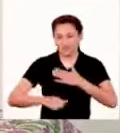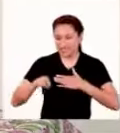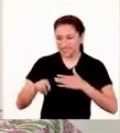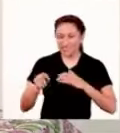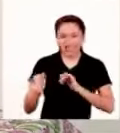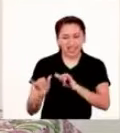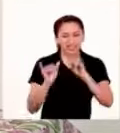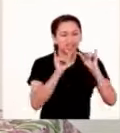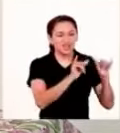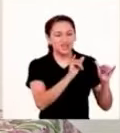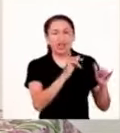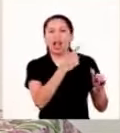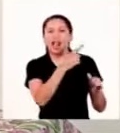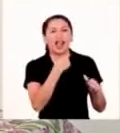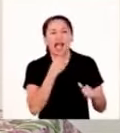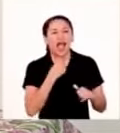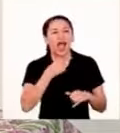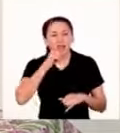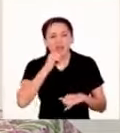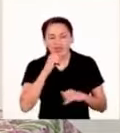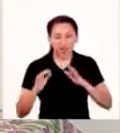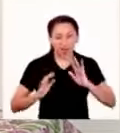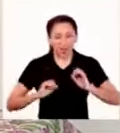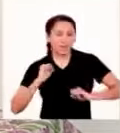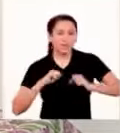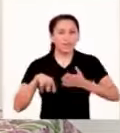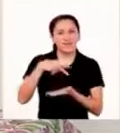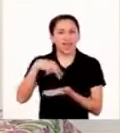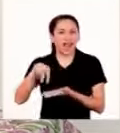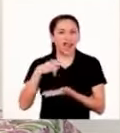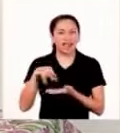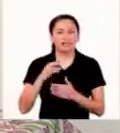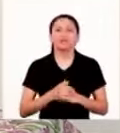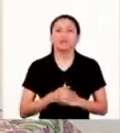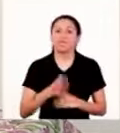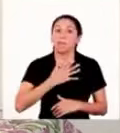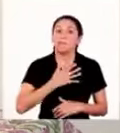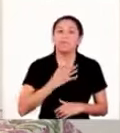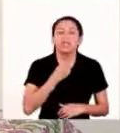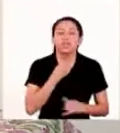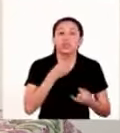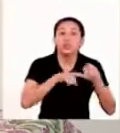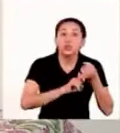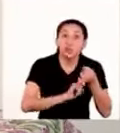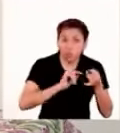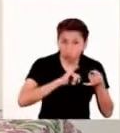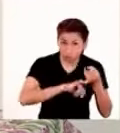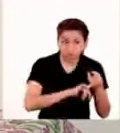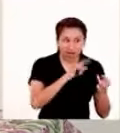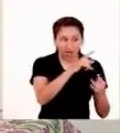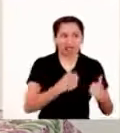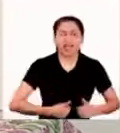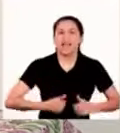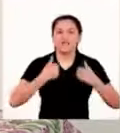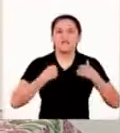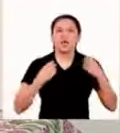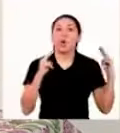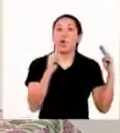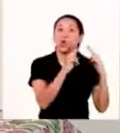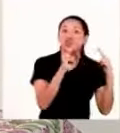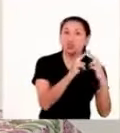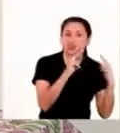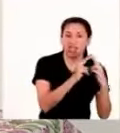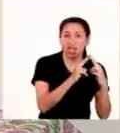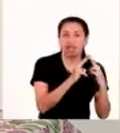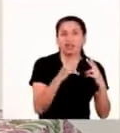carencita ha salido toda una bailarina como la abuela. ¡Ay! ¡Ya sé! Les cuento. Mi suegra ahora vive con mi cuñada porque